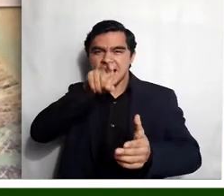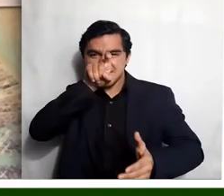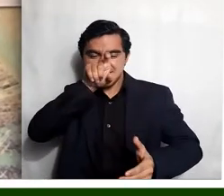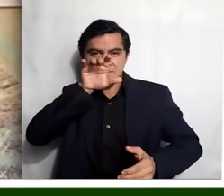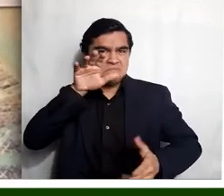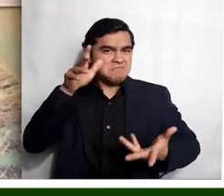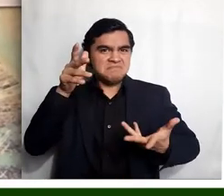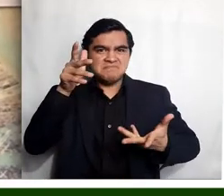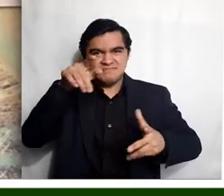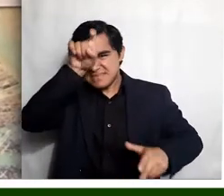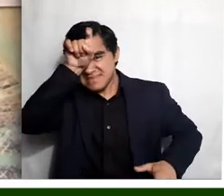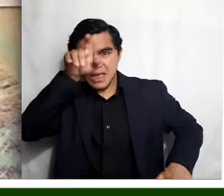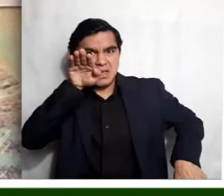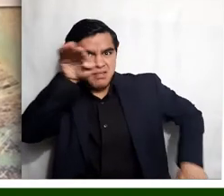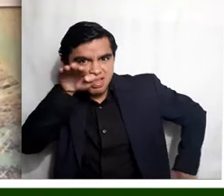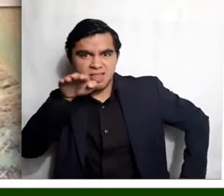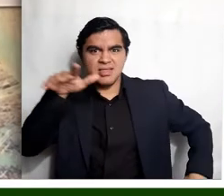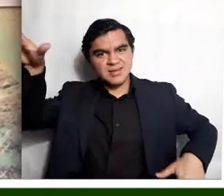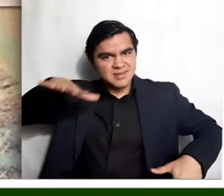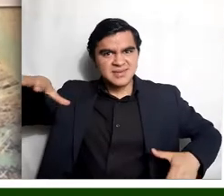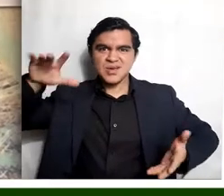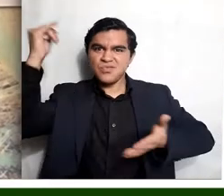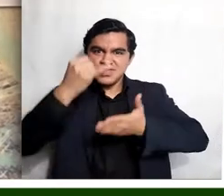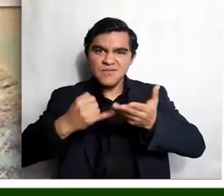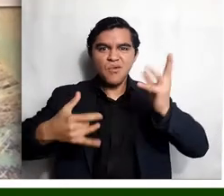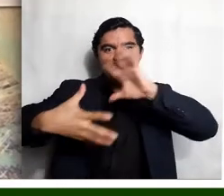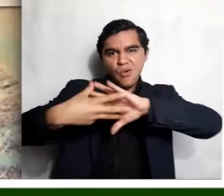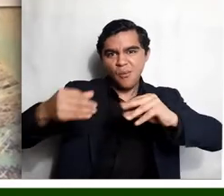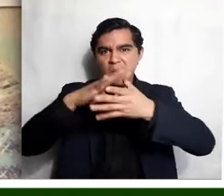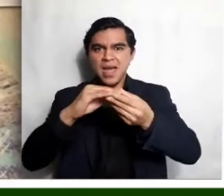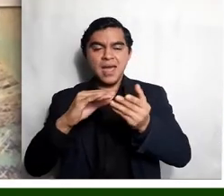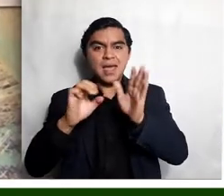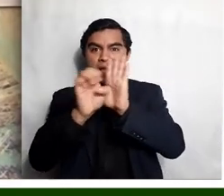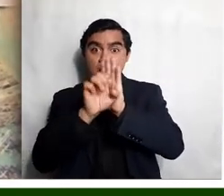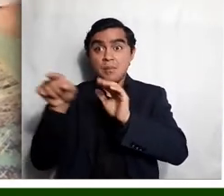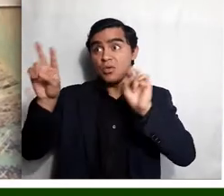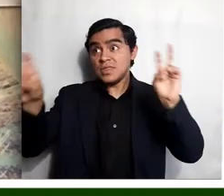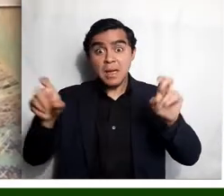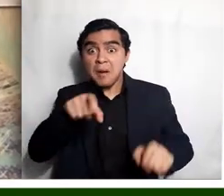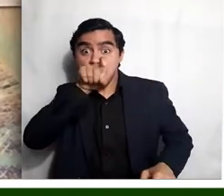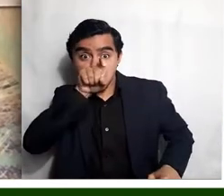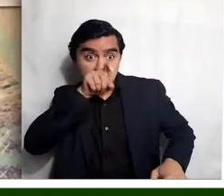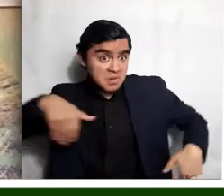con dibujos, ¿verdad? Para contar cosas, ellos dibujaban. Si hablaban, por ejemplo, de un ave, dibujaban un ave. No escribían la